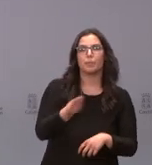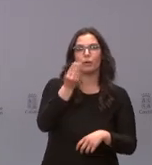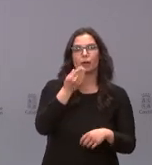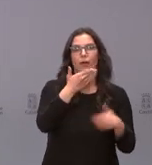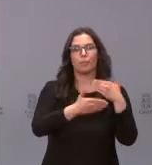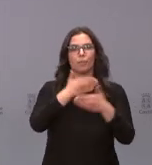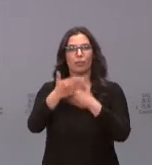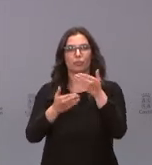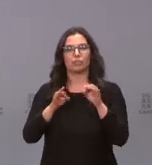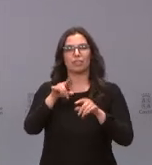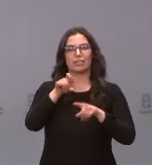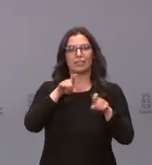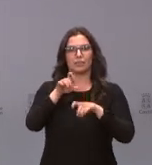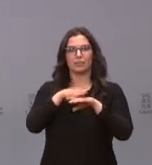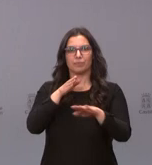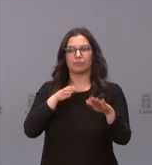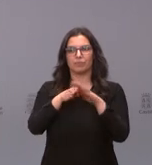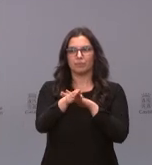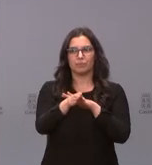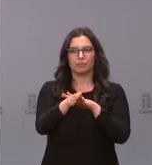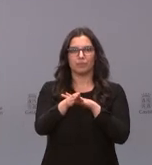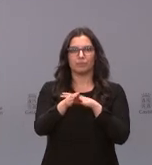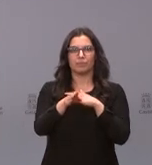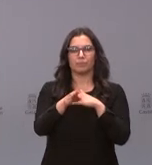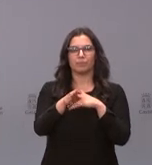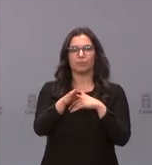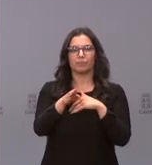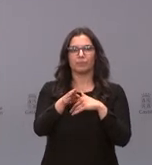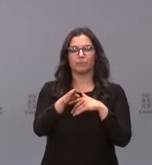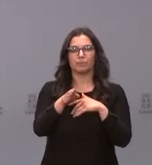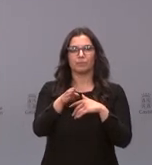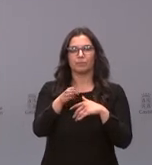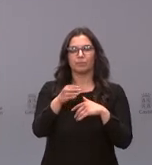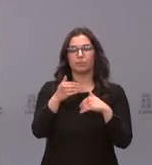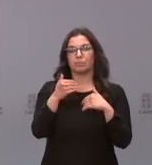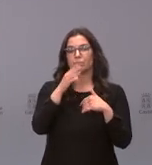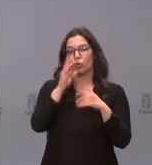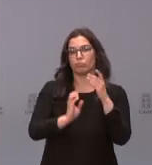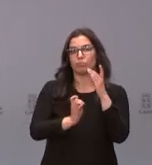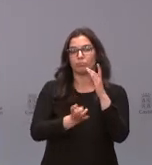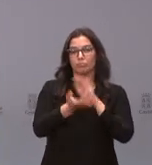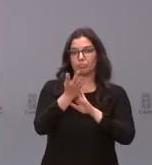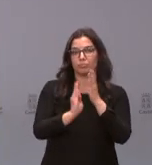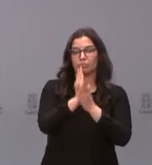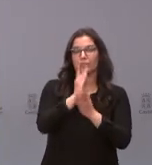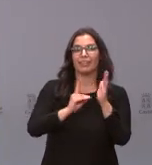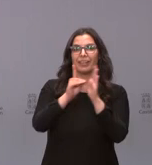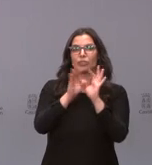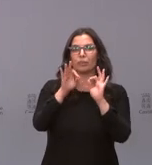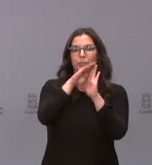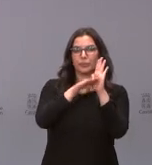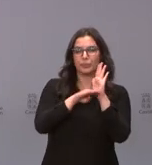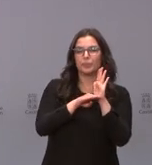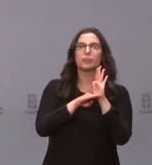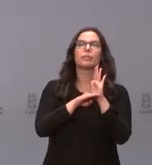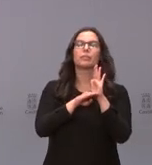de selección y de acceso a nuestra Administración a través de un decreto que regula las nuevas competencias de la ECLAB,